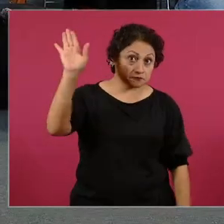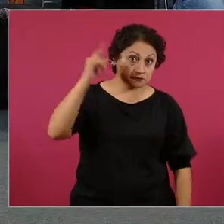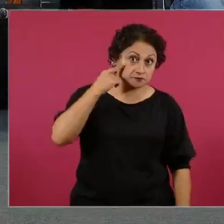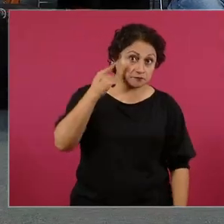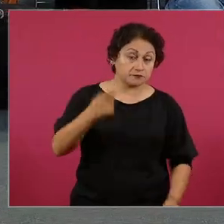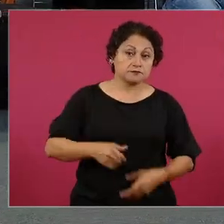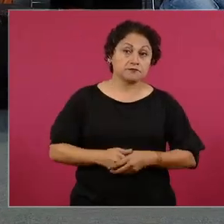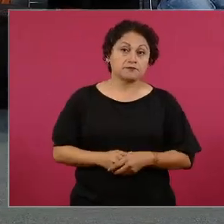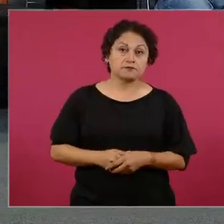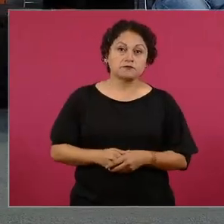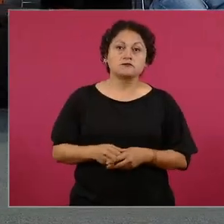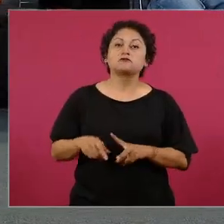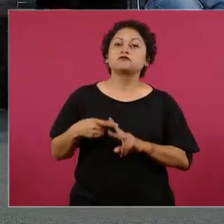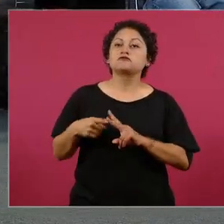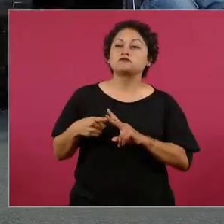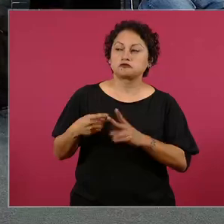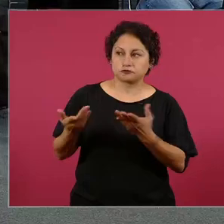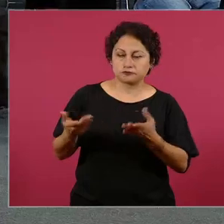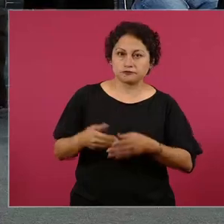contamos ¿no?